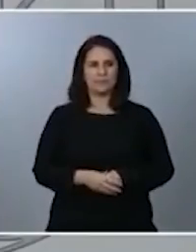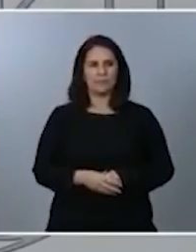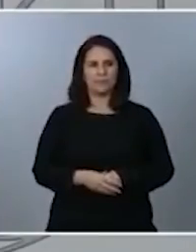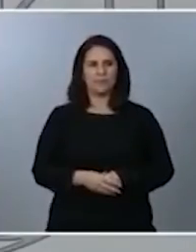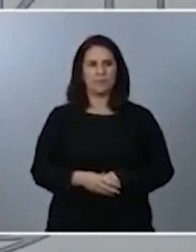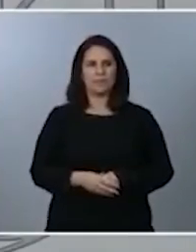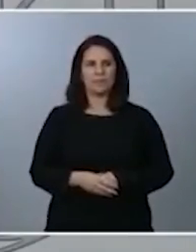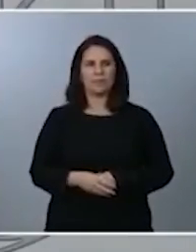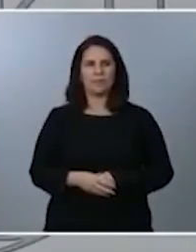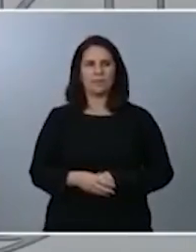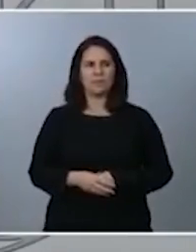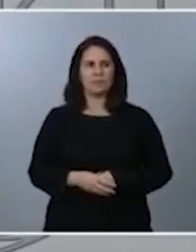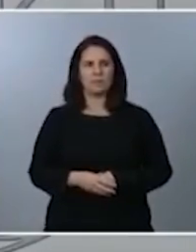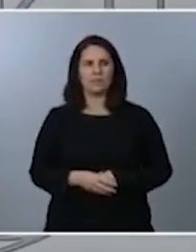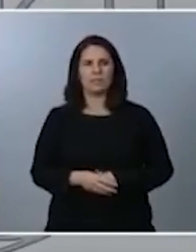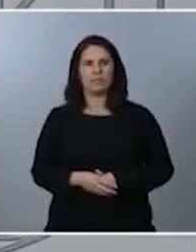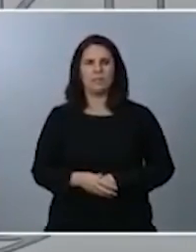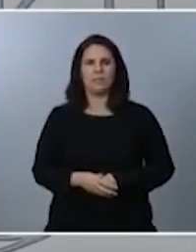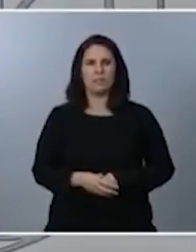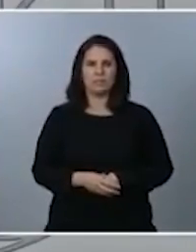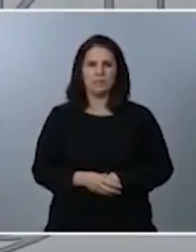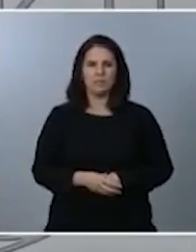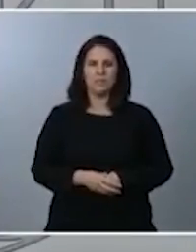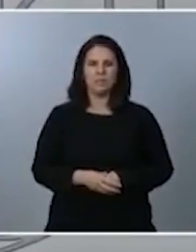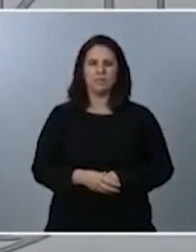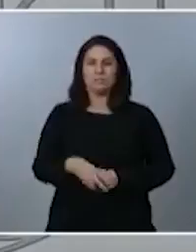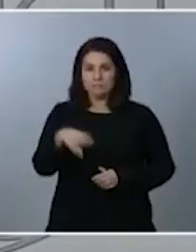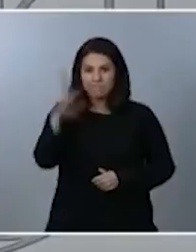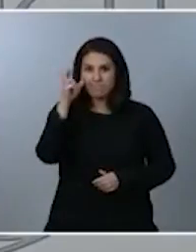Sí, hola buenas tardes ministra ¿me escucháis? Sí